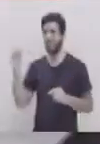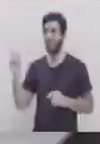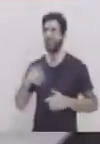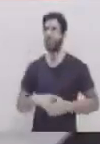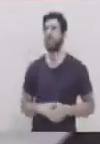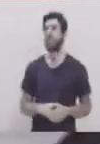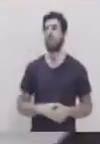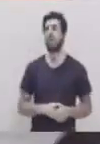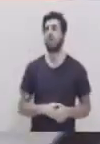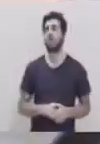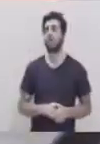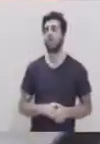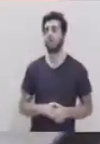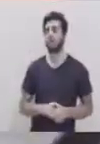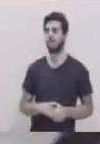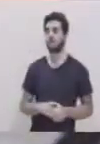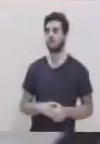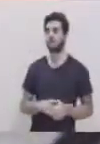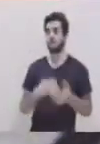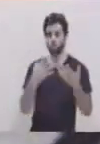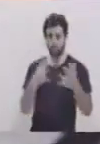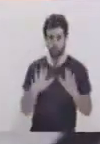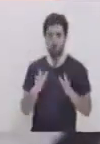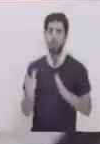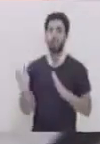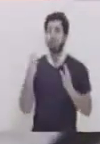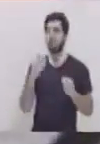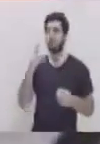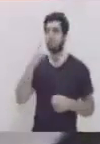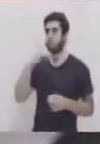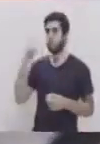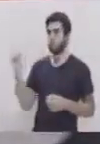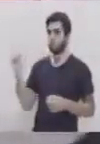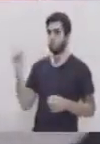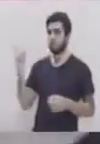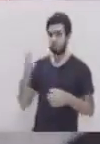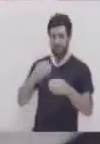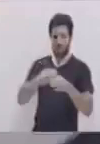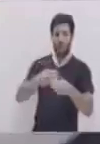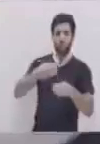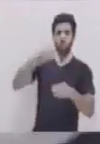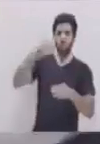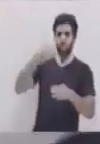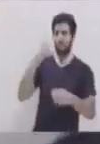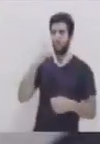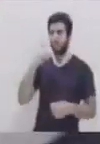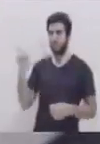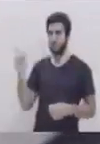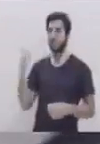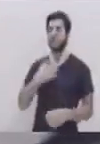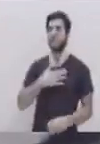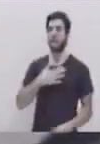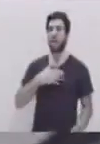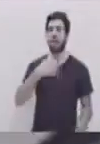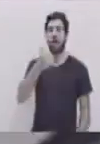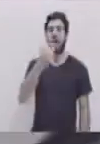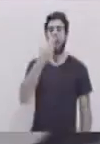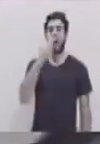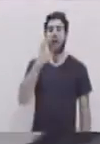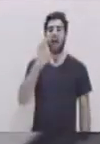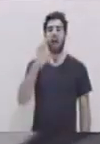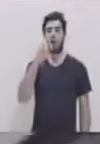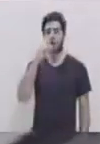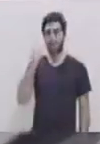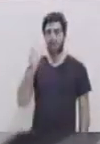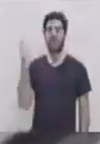Luego podemos ver la arteria más grande del cuerpo que es la aorta, que por aquí es donde el corazón envía